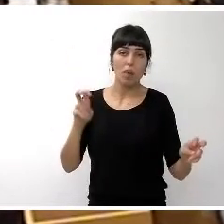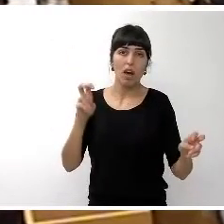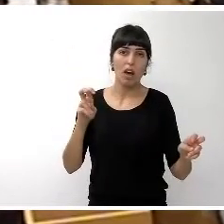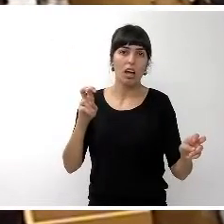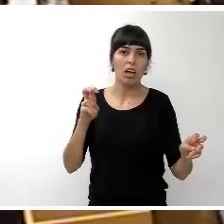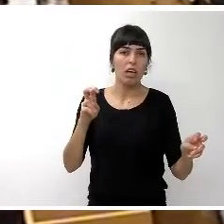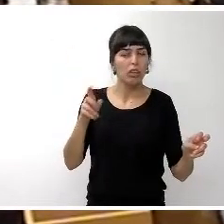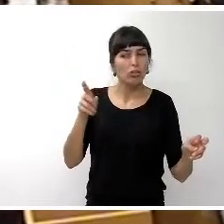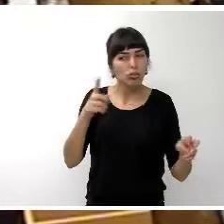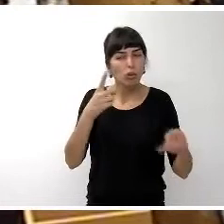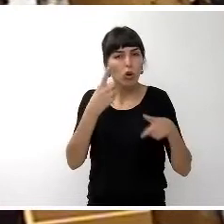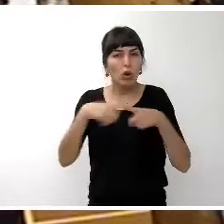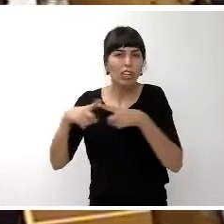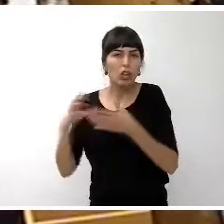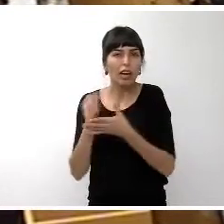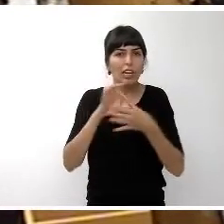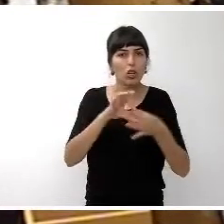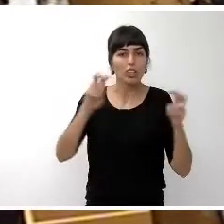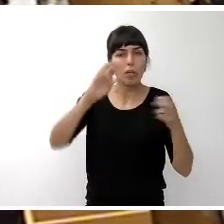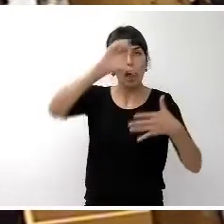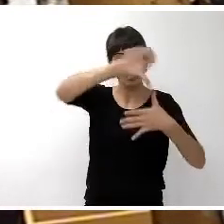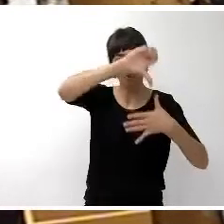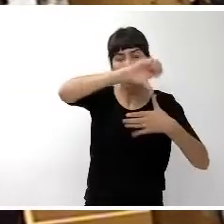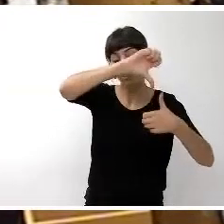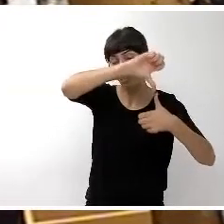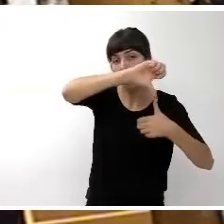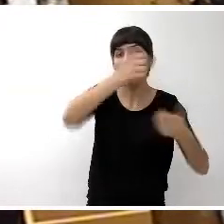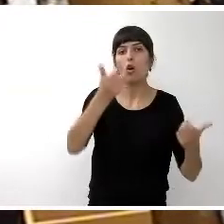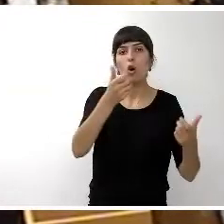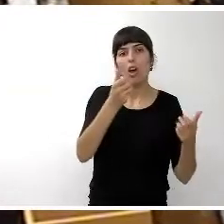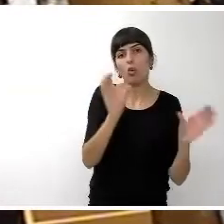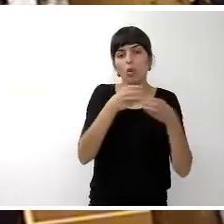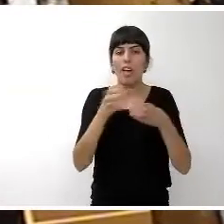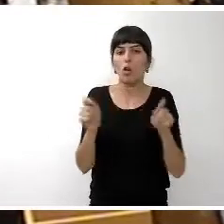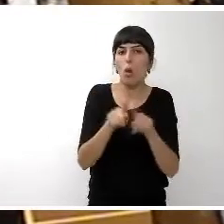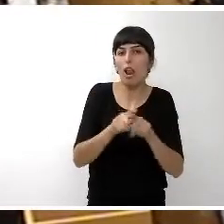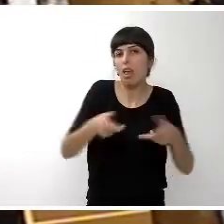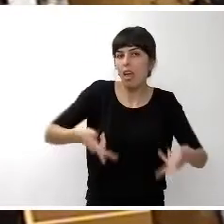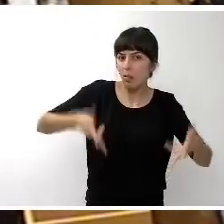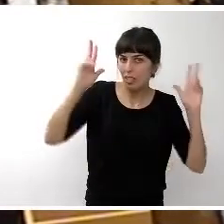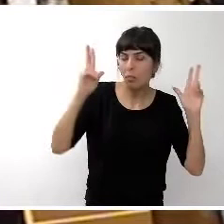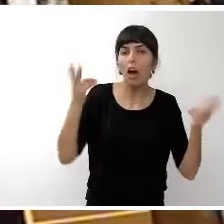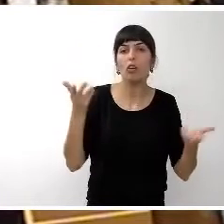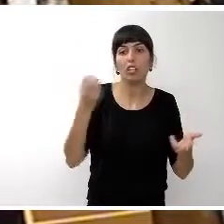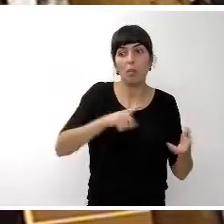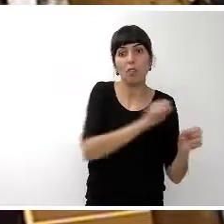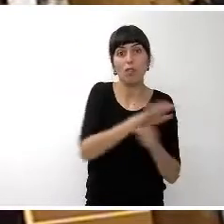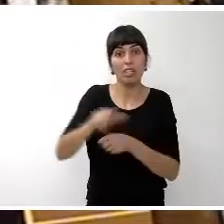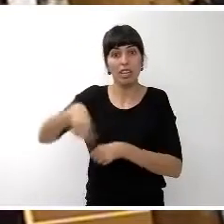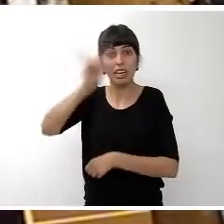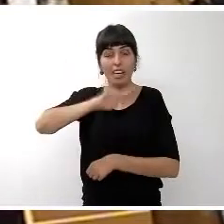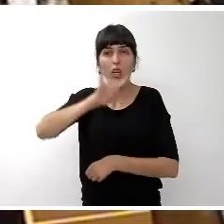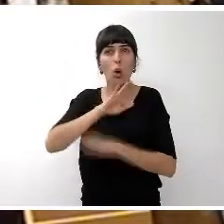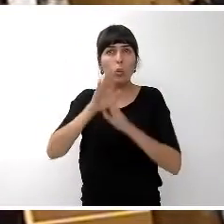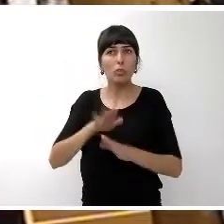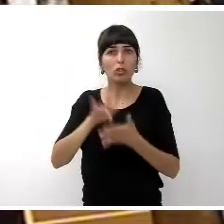latinoamericano de las comunidades que se han emancipado. Ha tenido mucha presencia también en Canarias. La última estuvo en Miradas DOC,